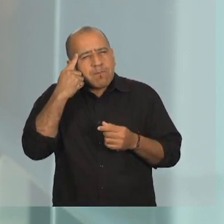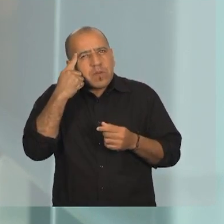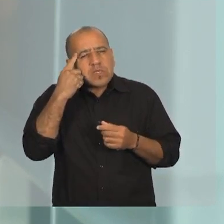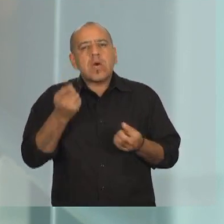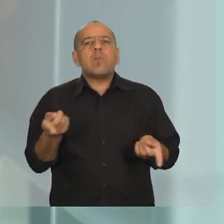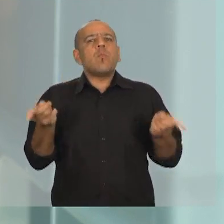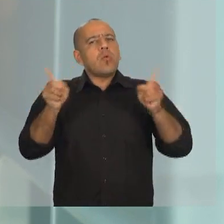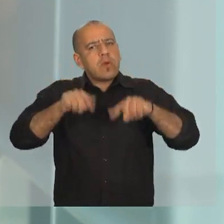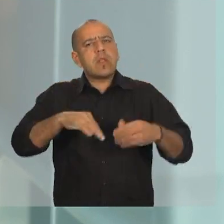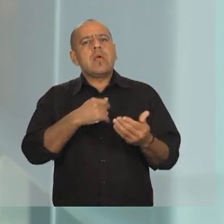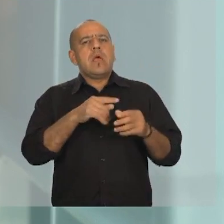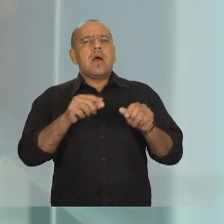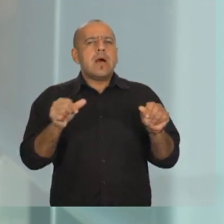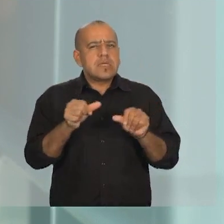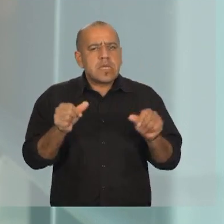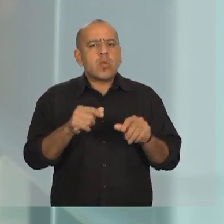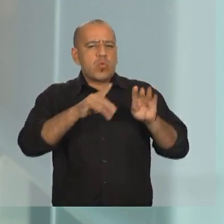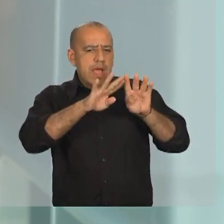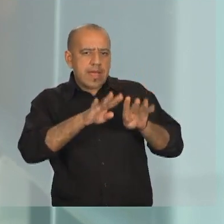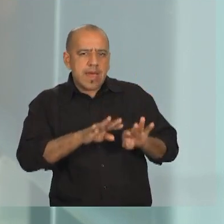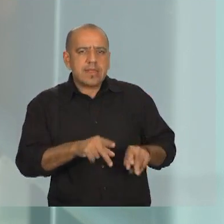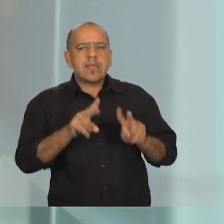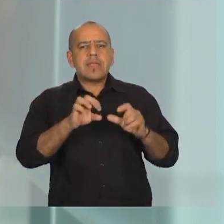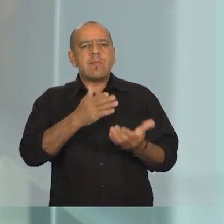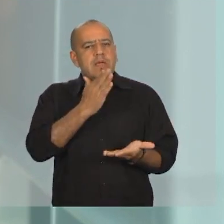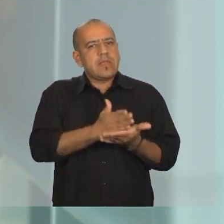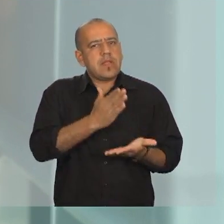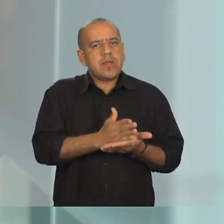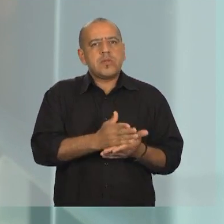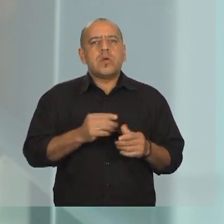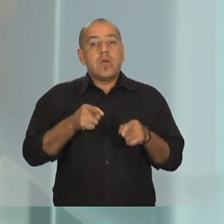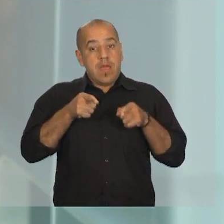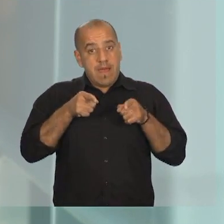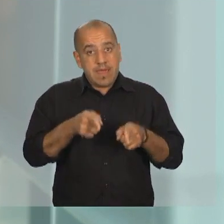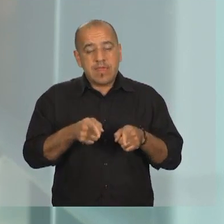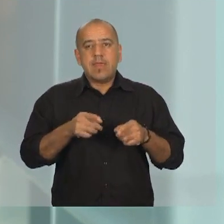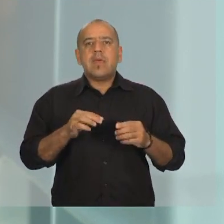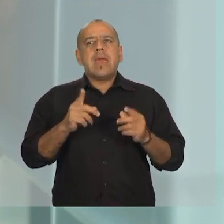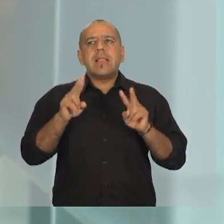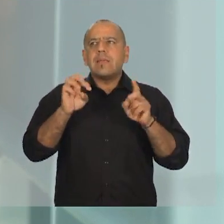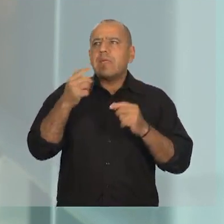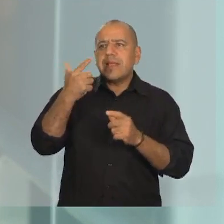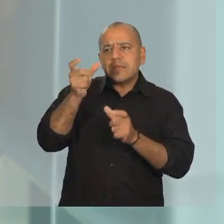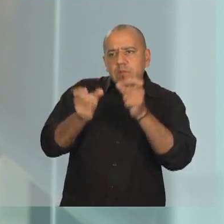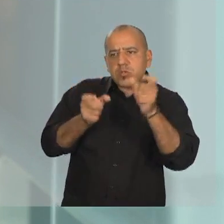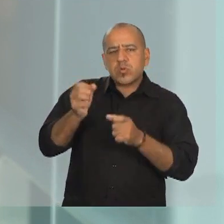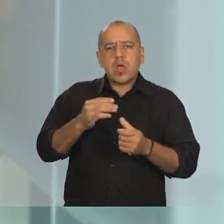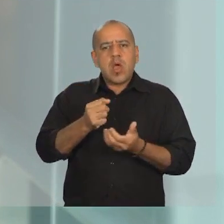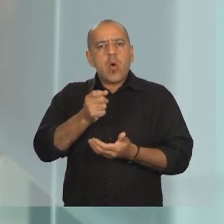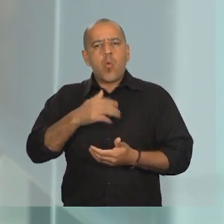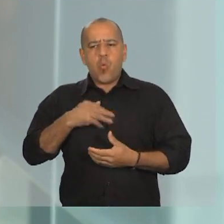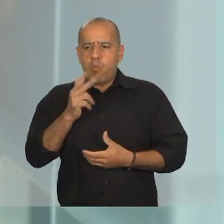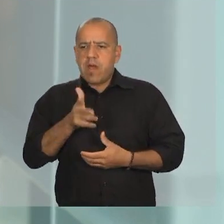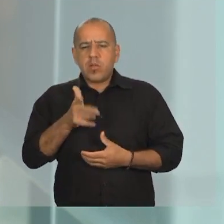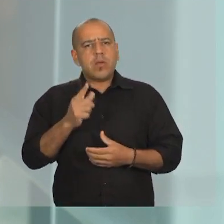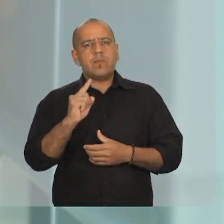pautas de convivencia democrática, formular una nueva Carta de Derechos donde lo y el humano sea el